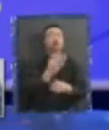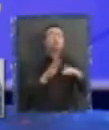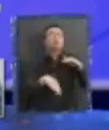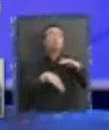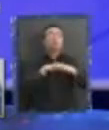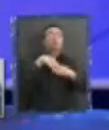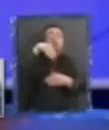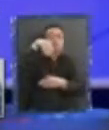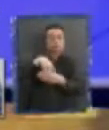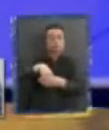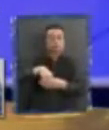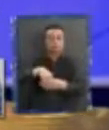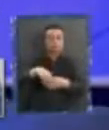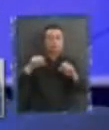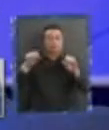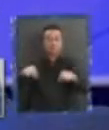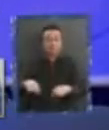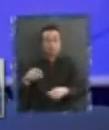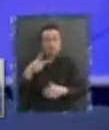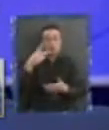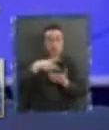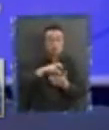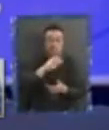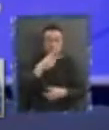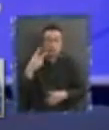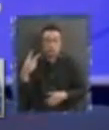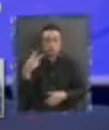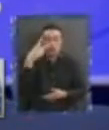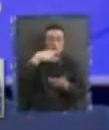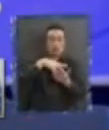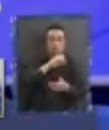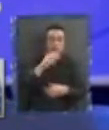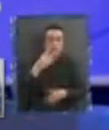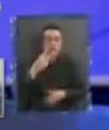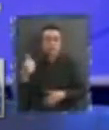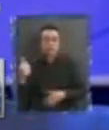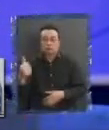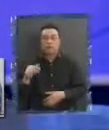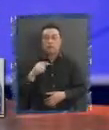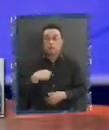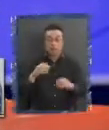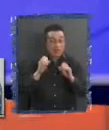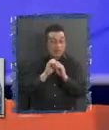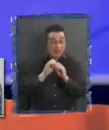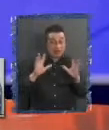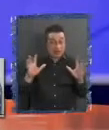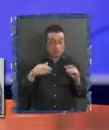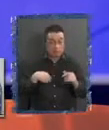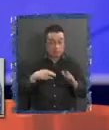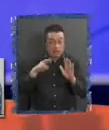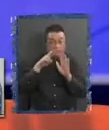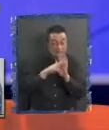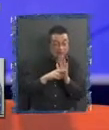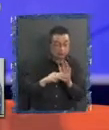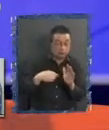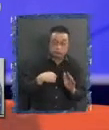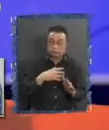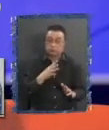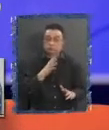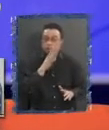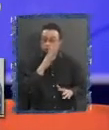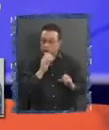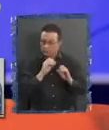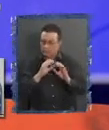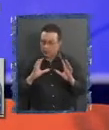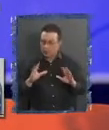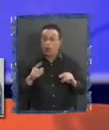periodo 2022-2026. No tengo claro de que finalmente haya unas reglas sobre ese particular en la medida en